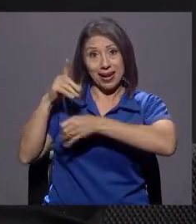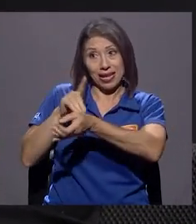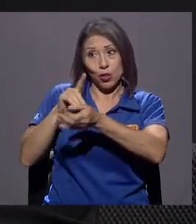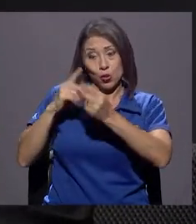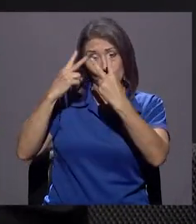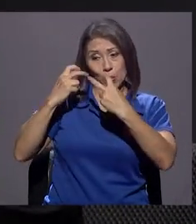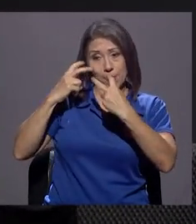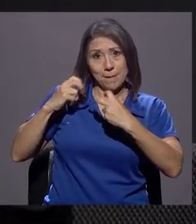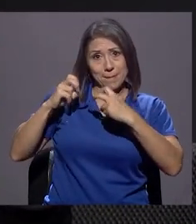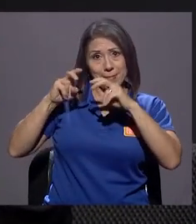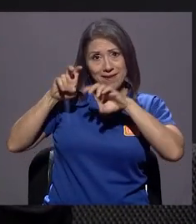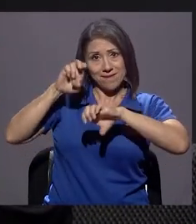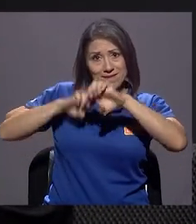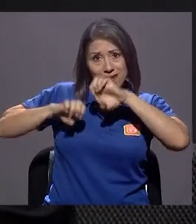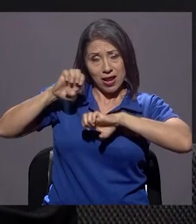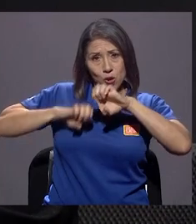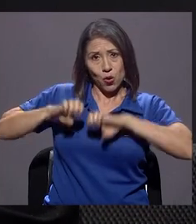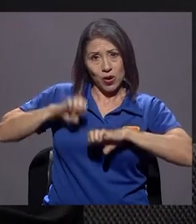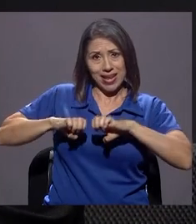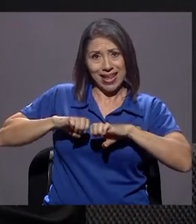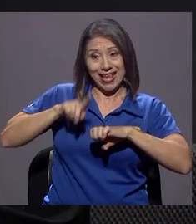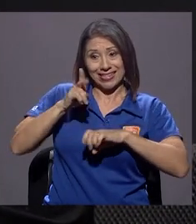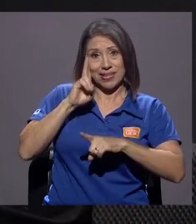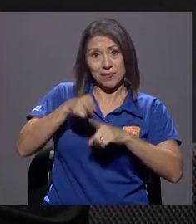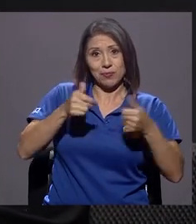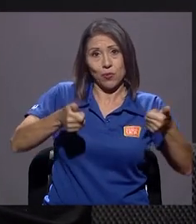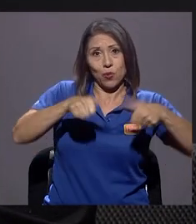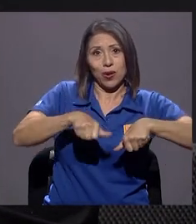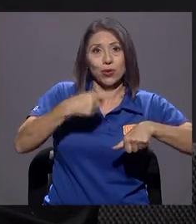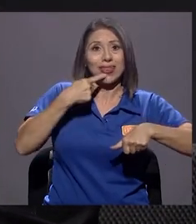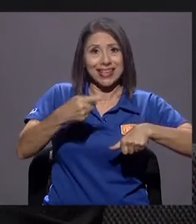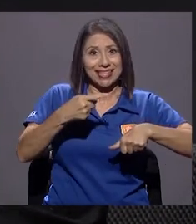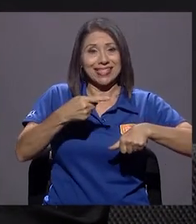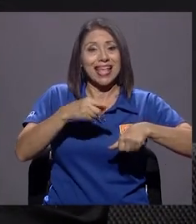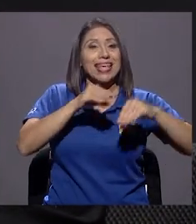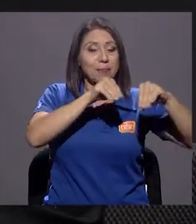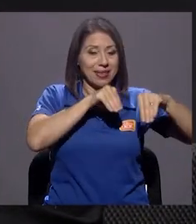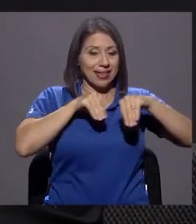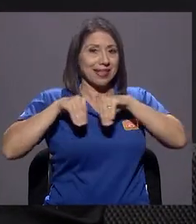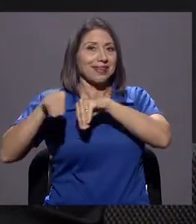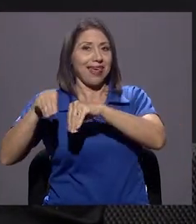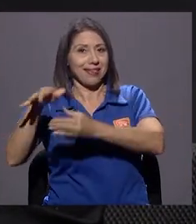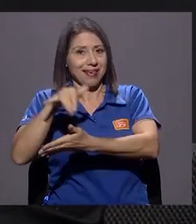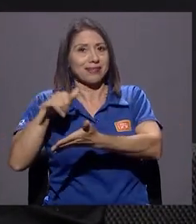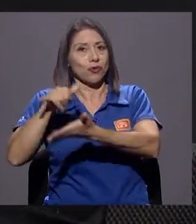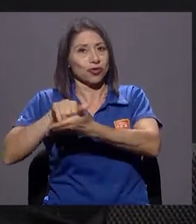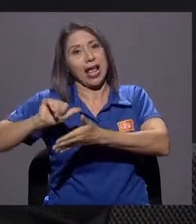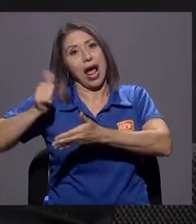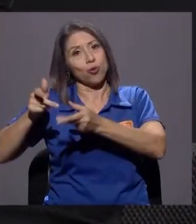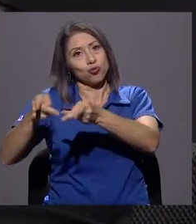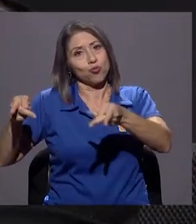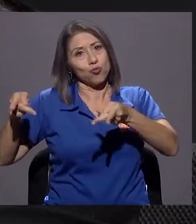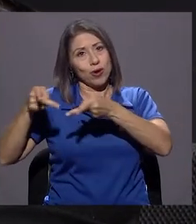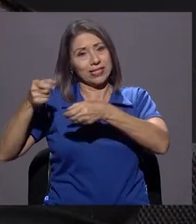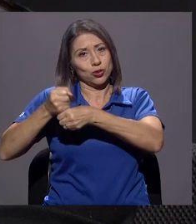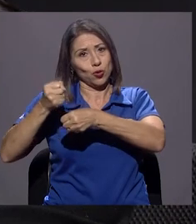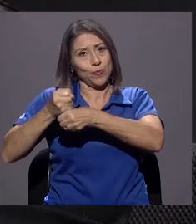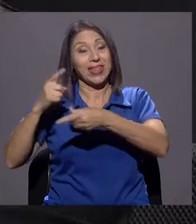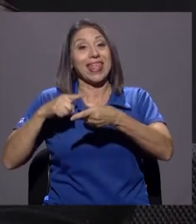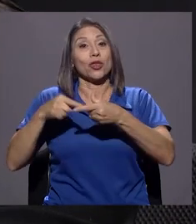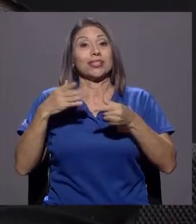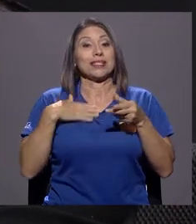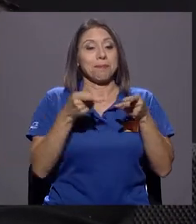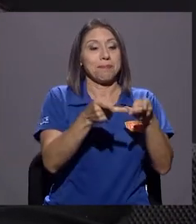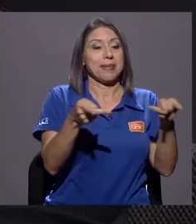dice que me trasladen a otro puesto, en otro lugar, ahí mismo en San José, y clonan mi plaza,